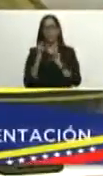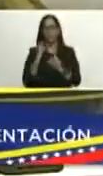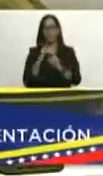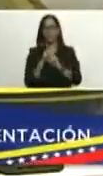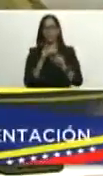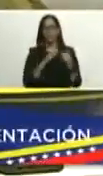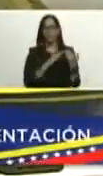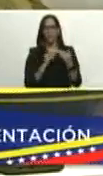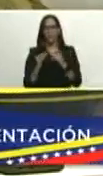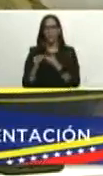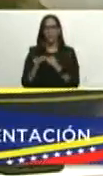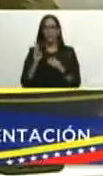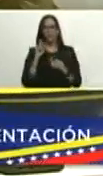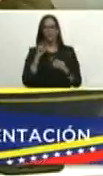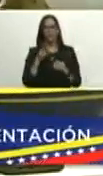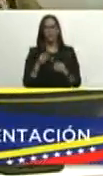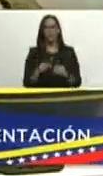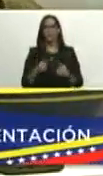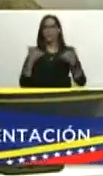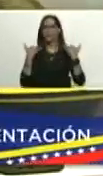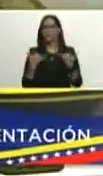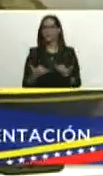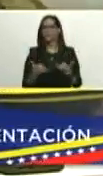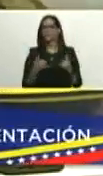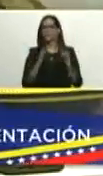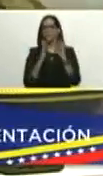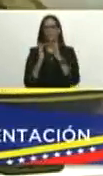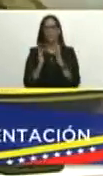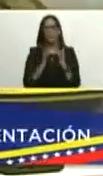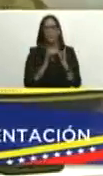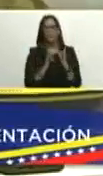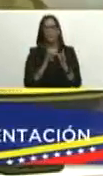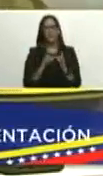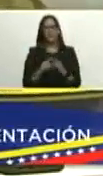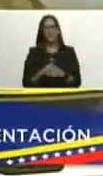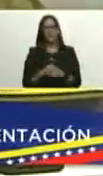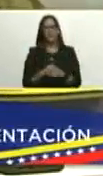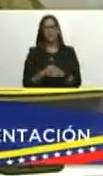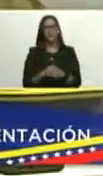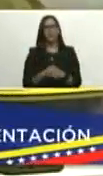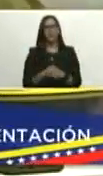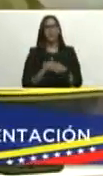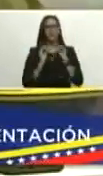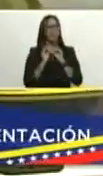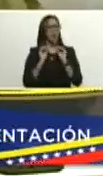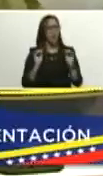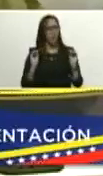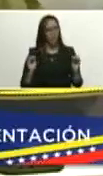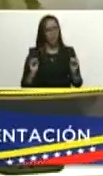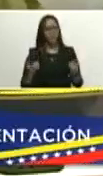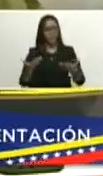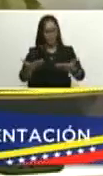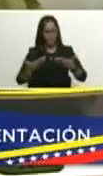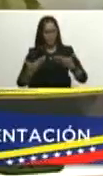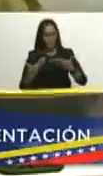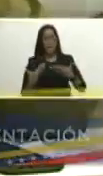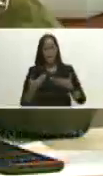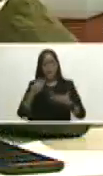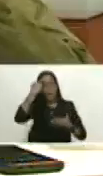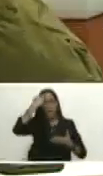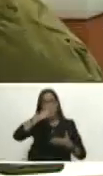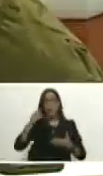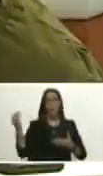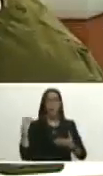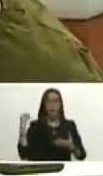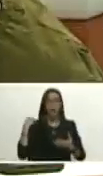para atender de forma inmediata cualquier incidencia cualquier denuncia y nosotros poder atender a nuestro pueblo a través de esta